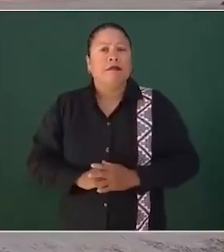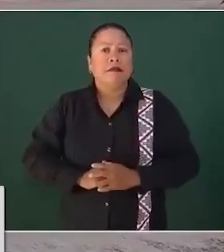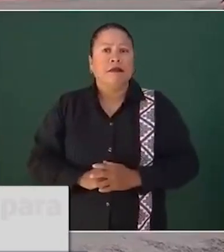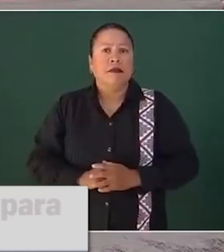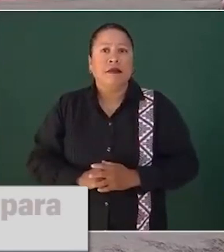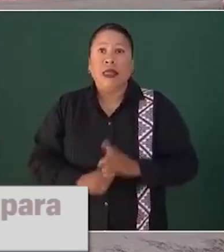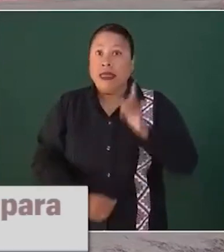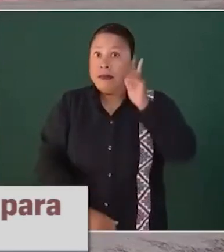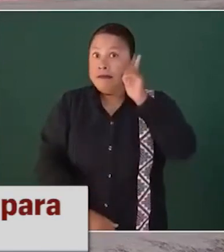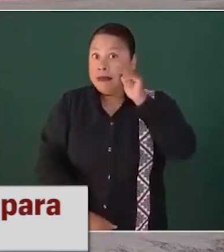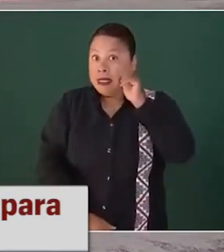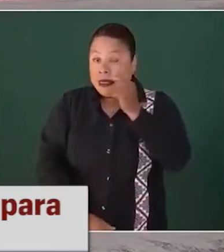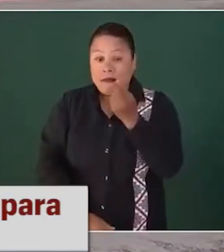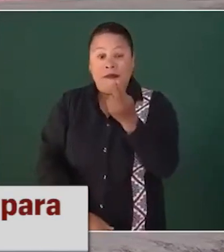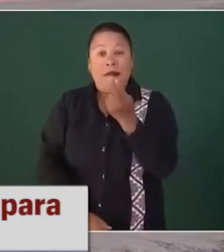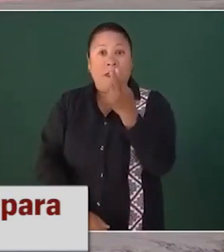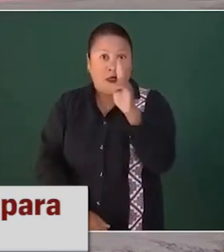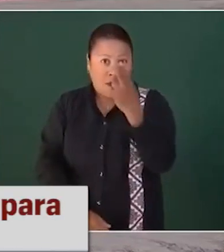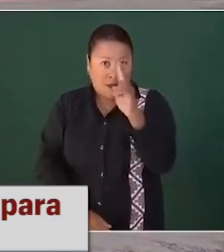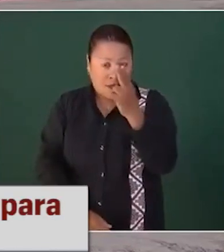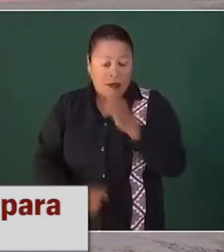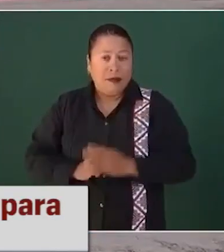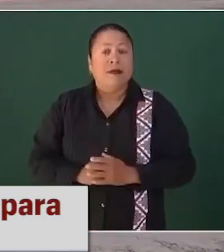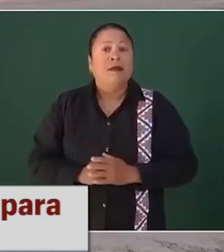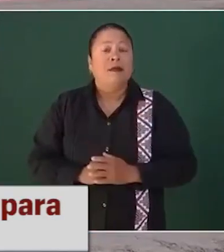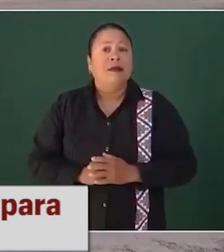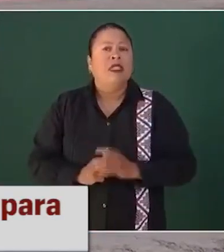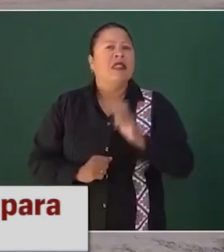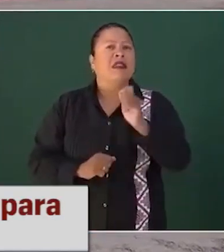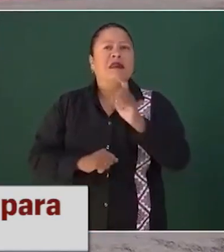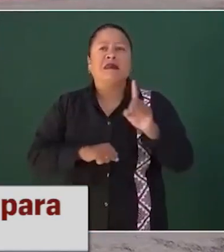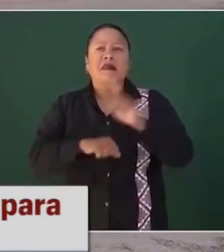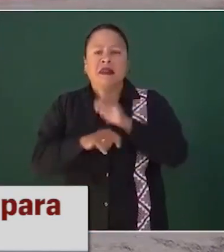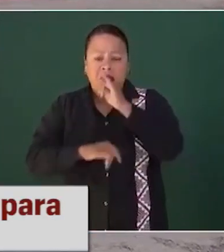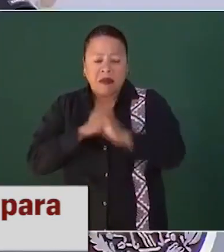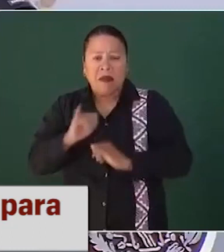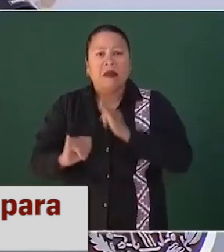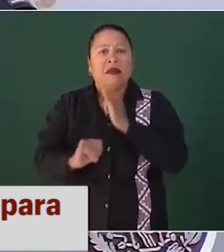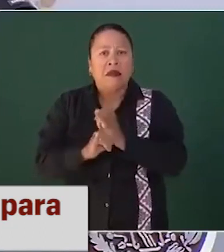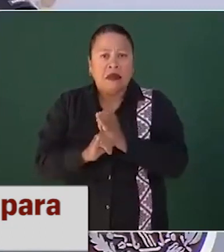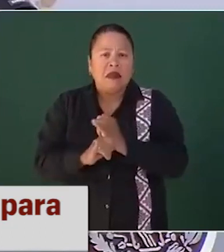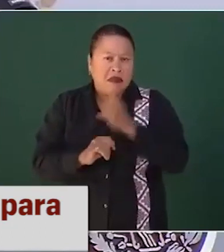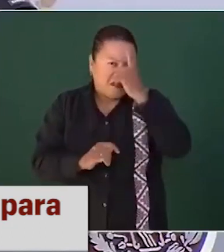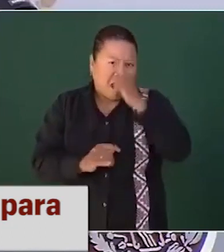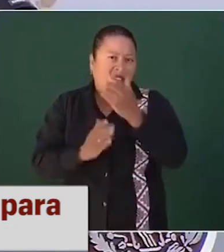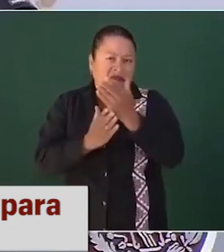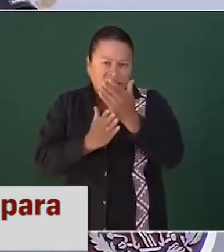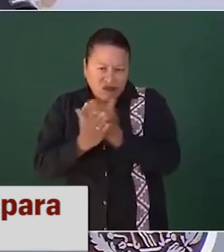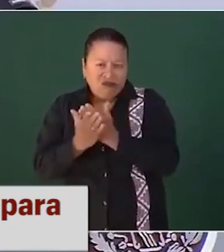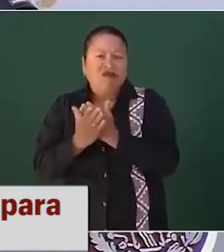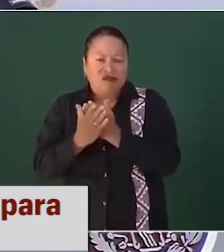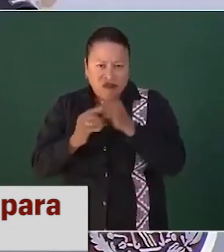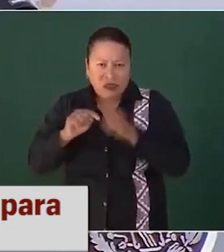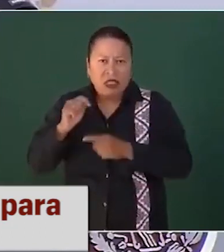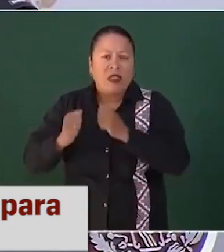Rosa Isela Rodríguez pide a diputados legislar para convertir la extorsión en delito grave. La Secretaría de Salud Pública y Protección Ciudadana,